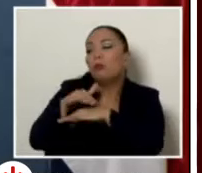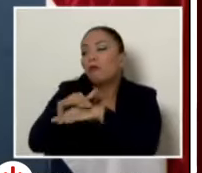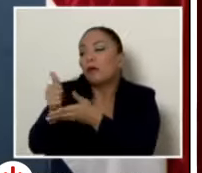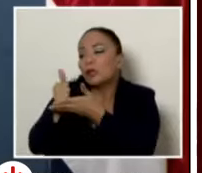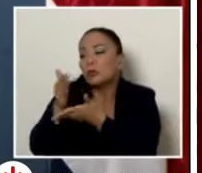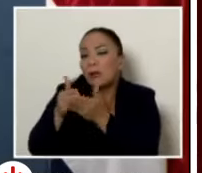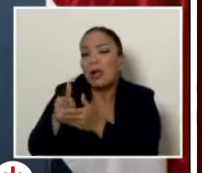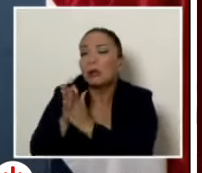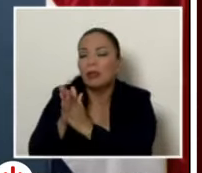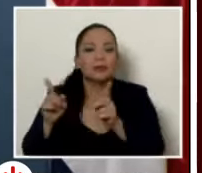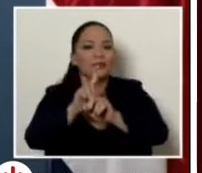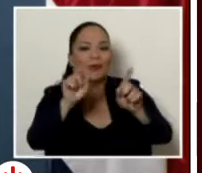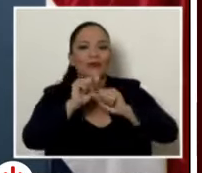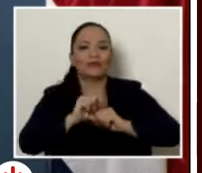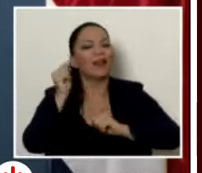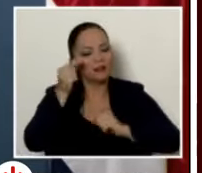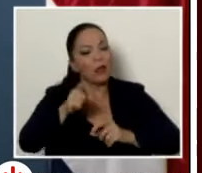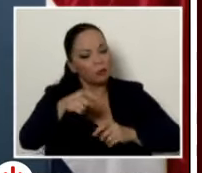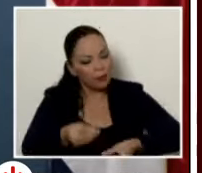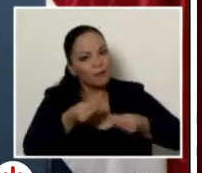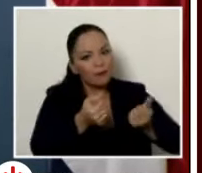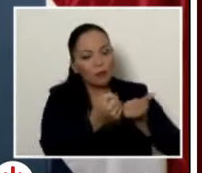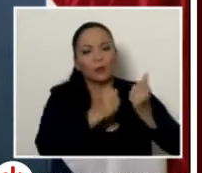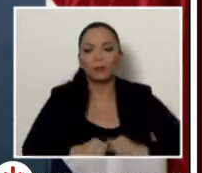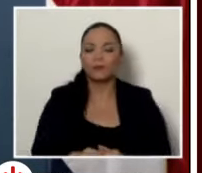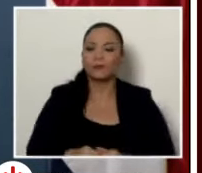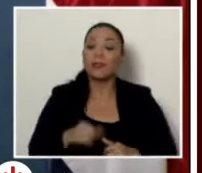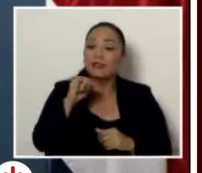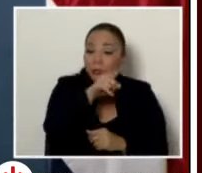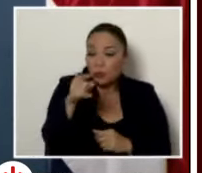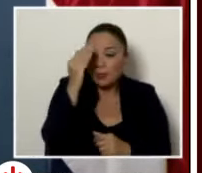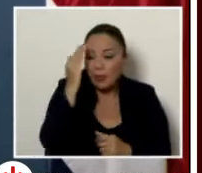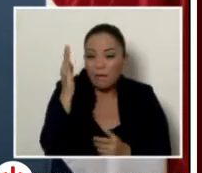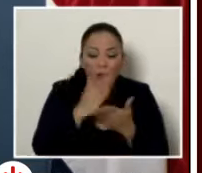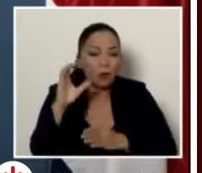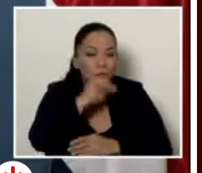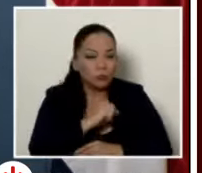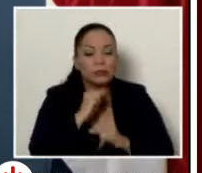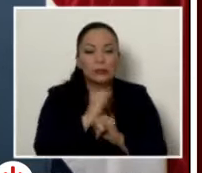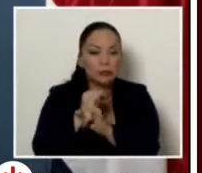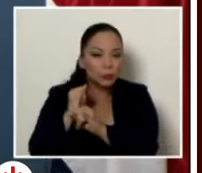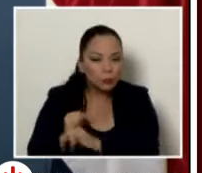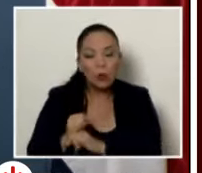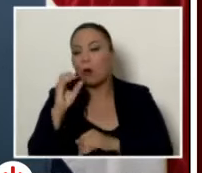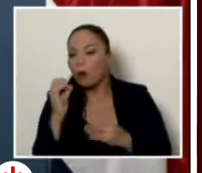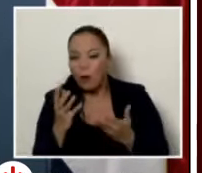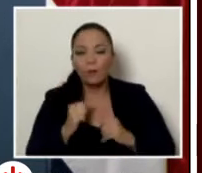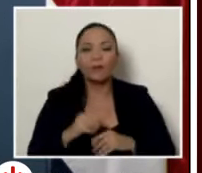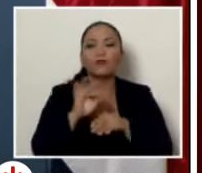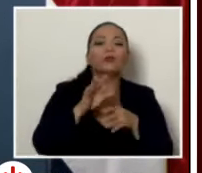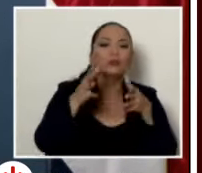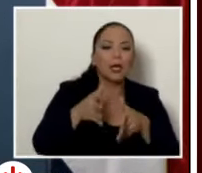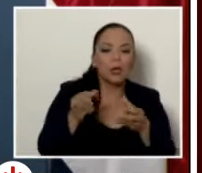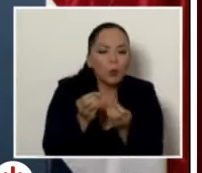Así debe ser. Y si saben de situaciones en que alguna institución o funcionario